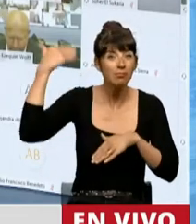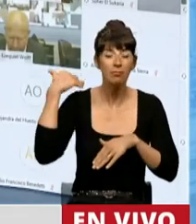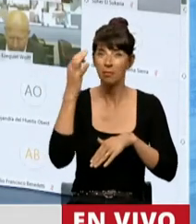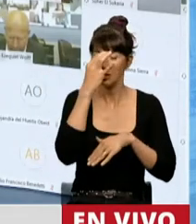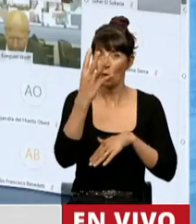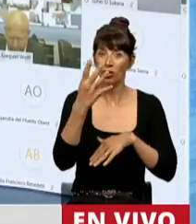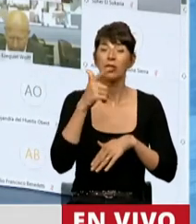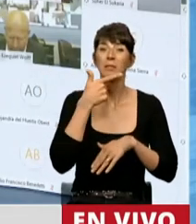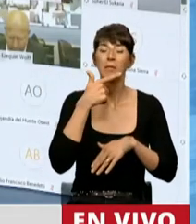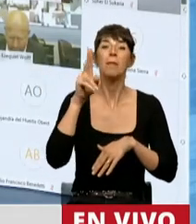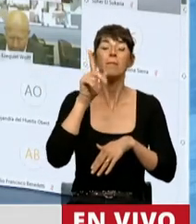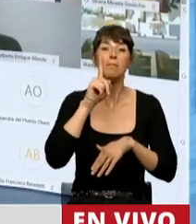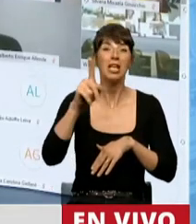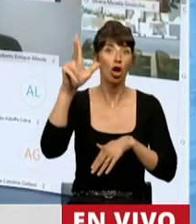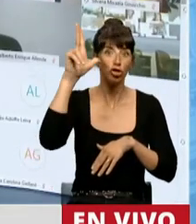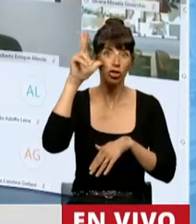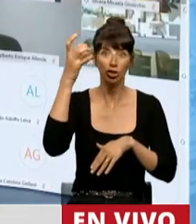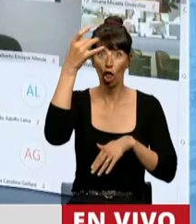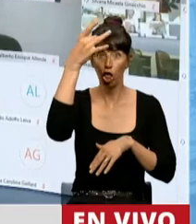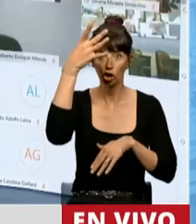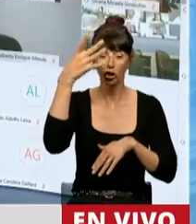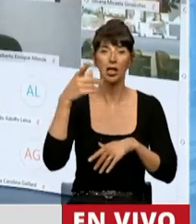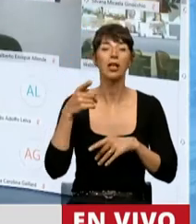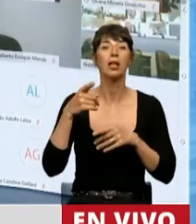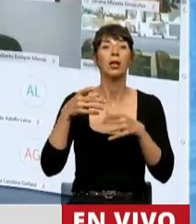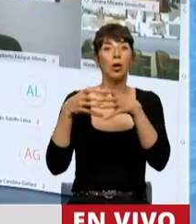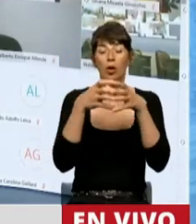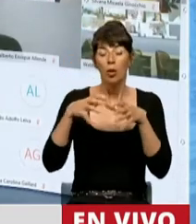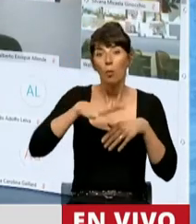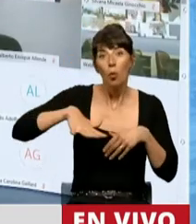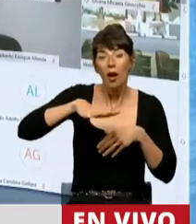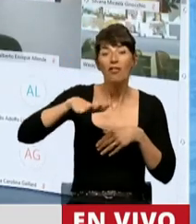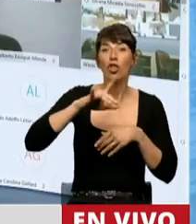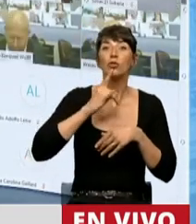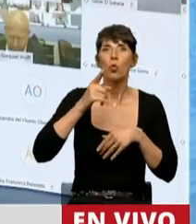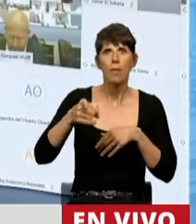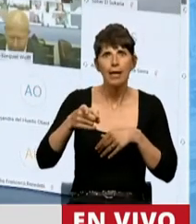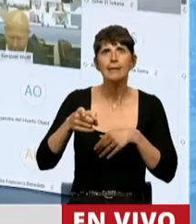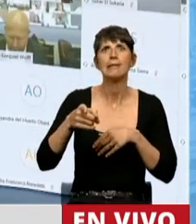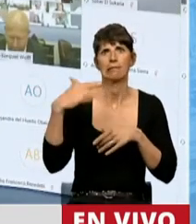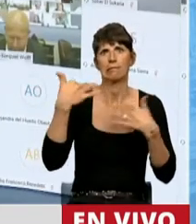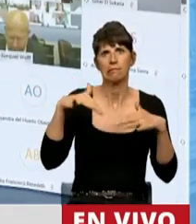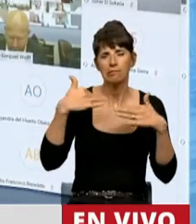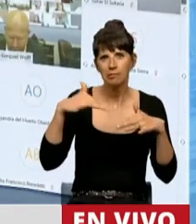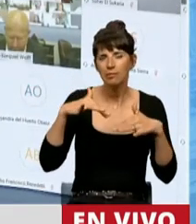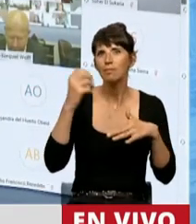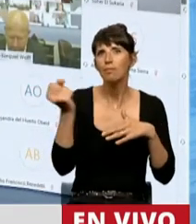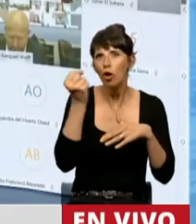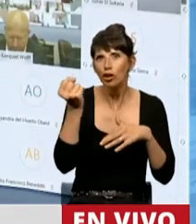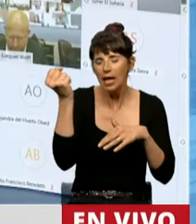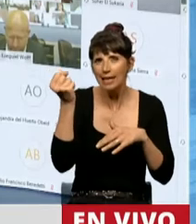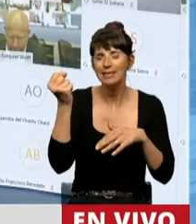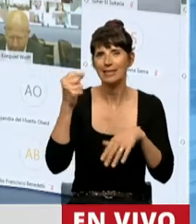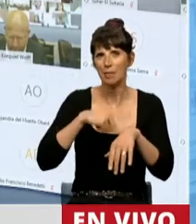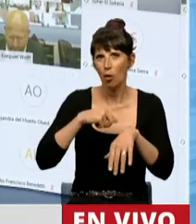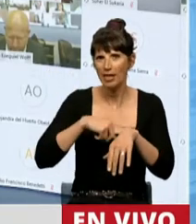pero del año 1812. El pueblo tucumano fue protagonista de una de las grandes gestas de nuestra historia. Una epopeya que